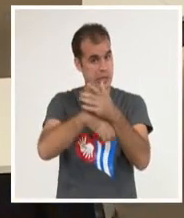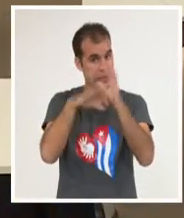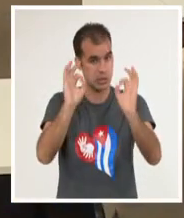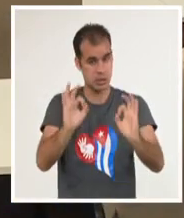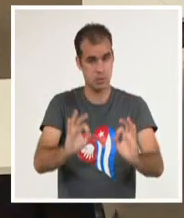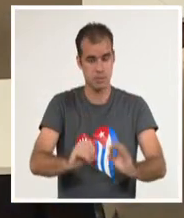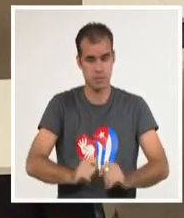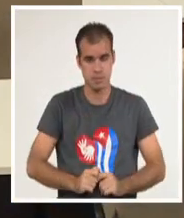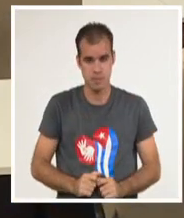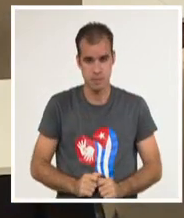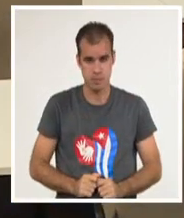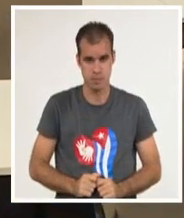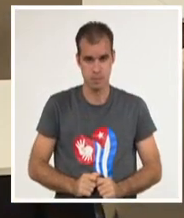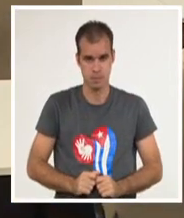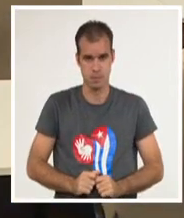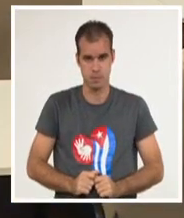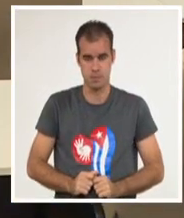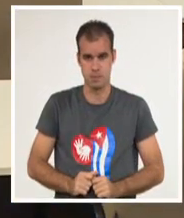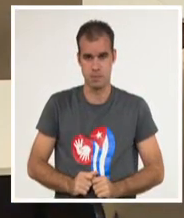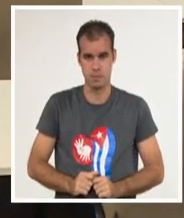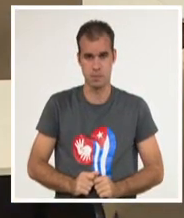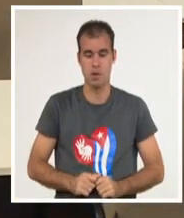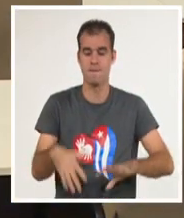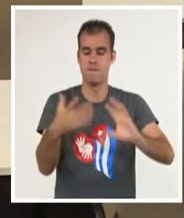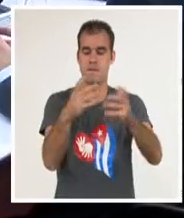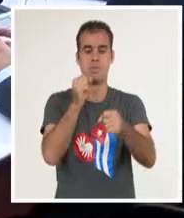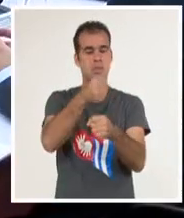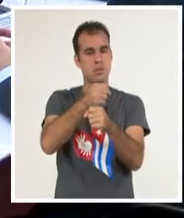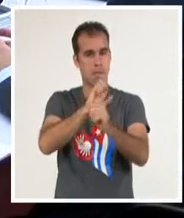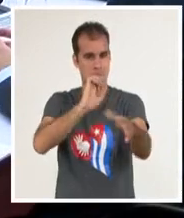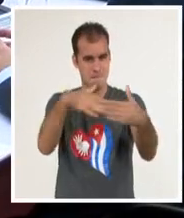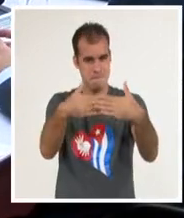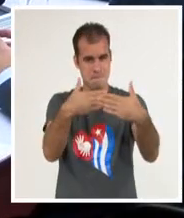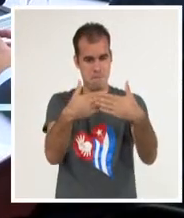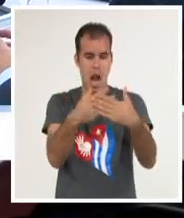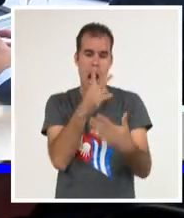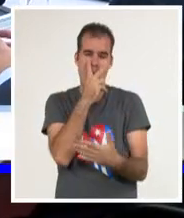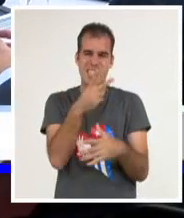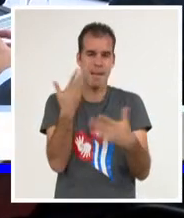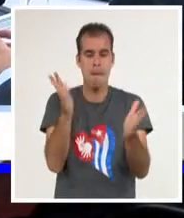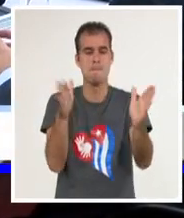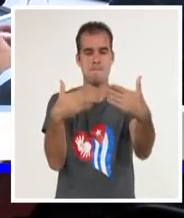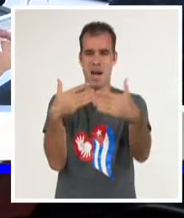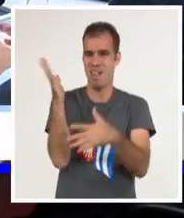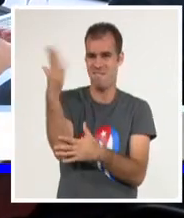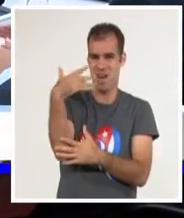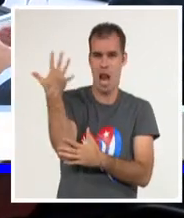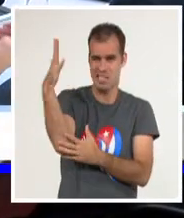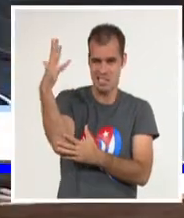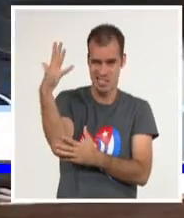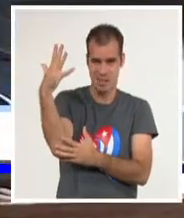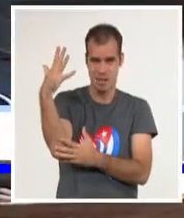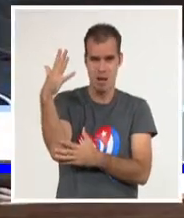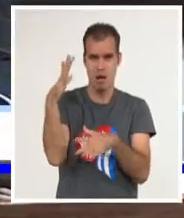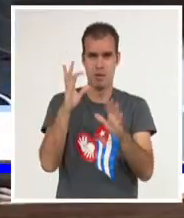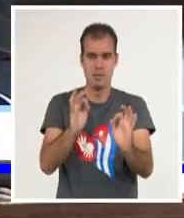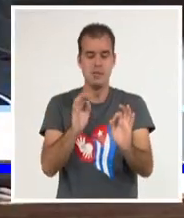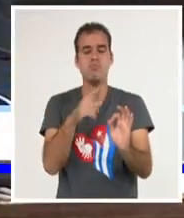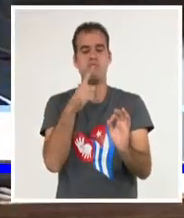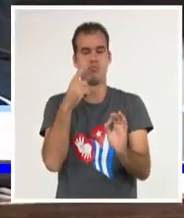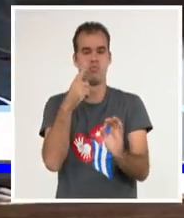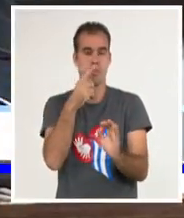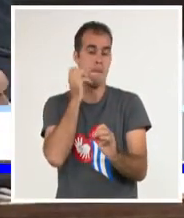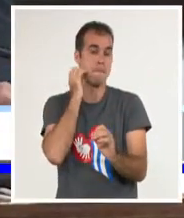A transformar los sistemas de trabajo de las agencias cubanas de recepción y distribución de paqueterías procedentes del extranjero, llamó el primer